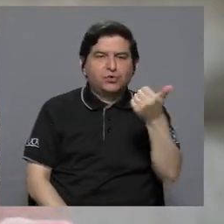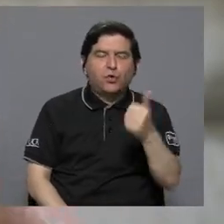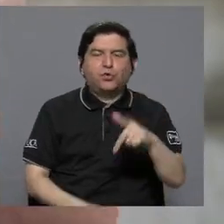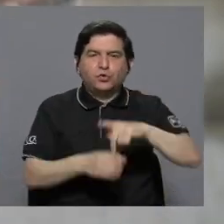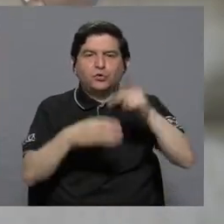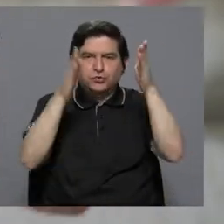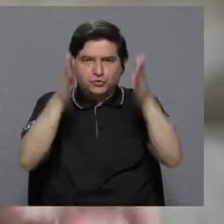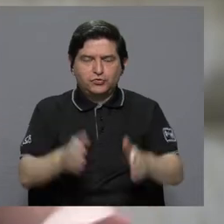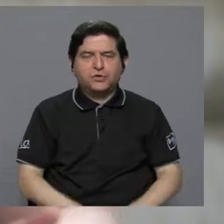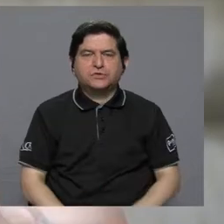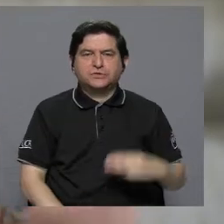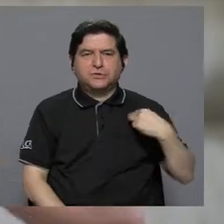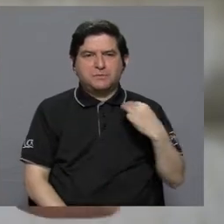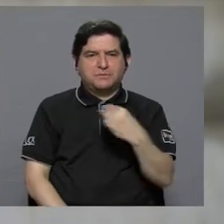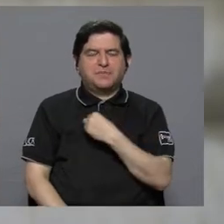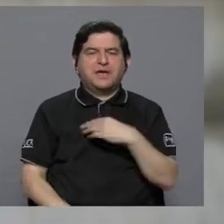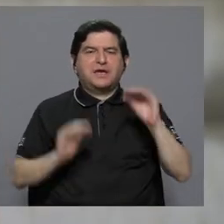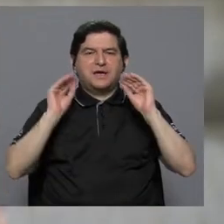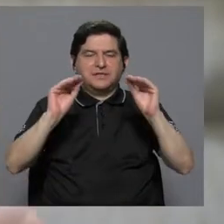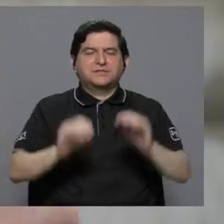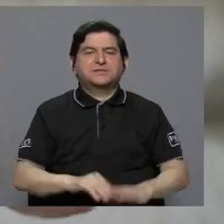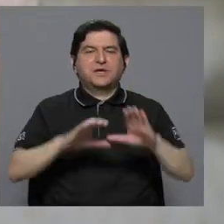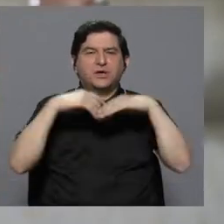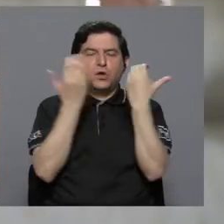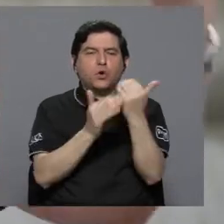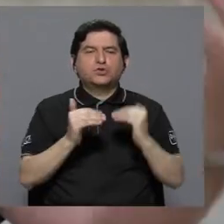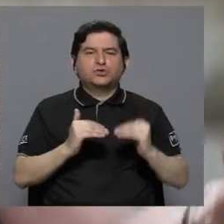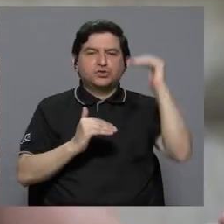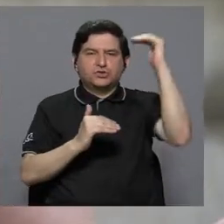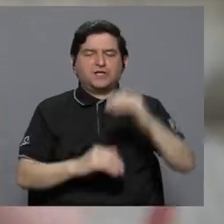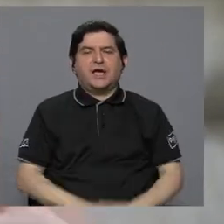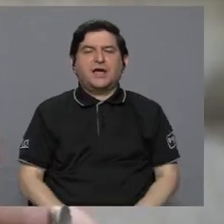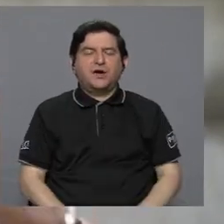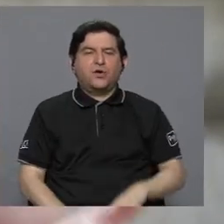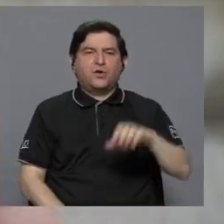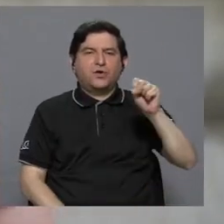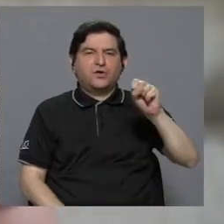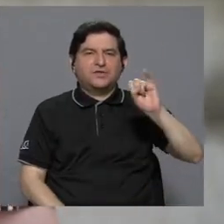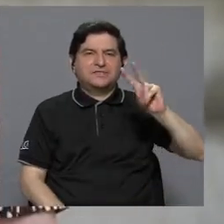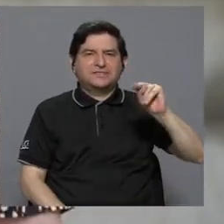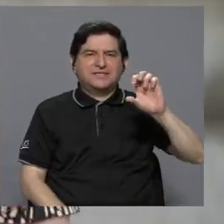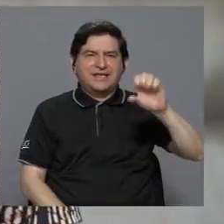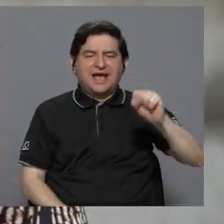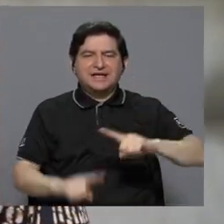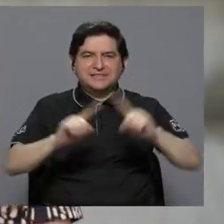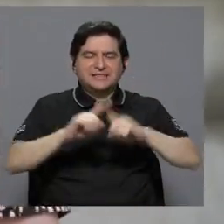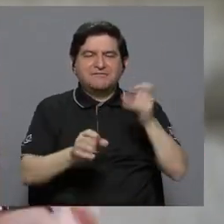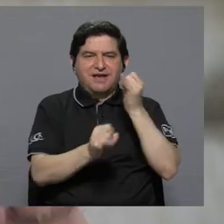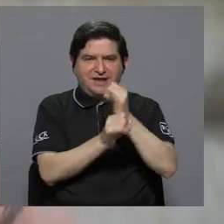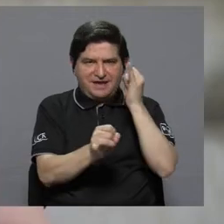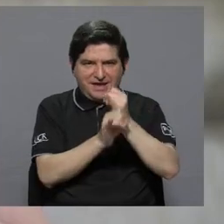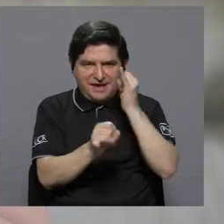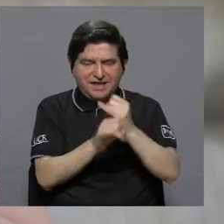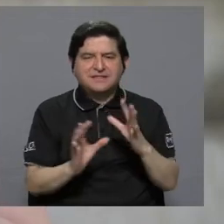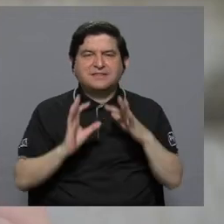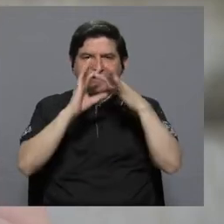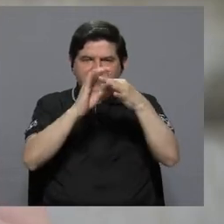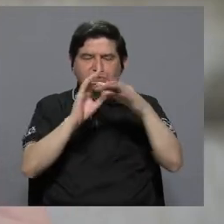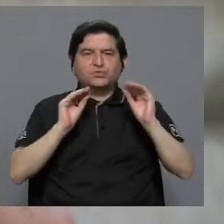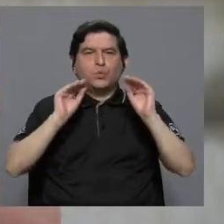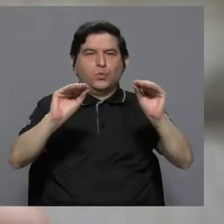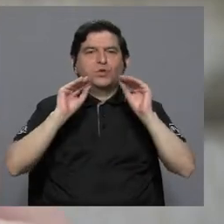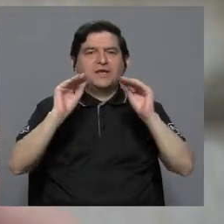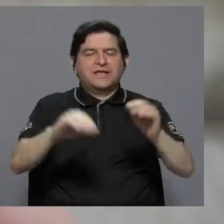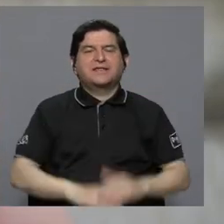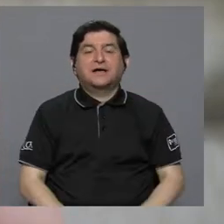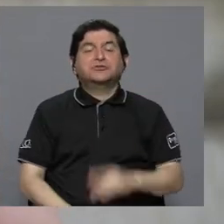actores, el Ministerio de Educación, el Consejo Superior, el SINAES y muchas otras entidades e instituciones vinculadas a la educación.